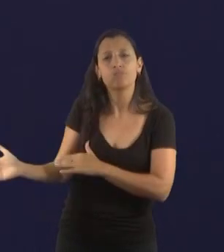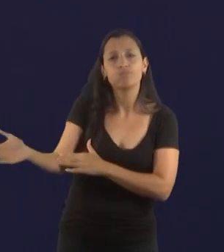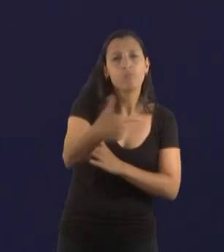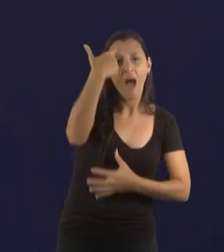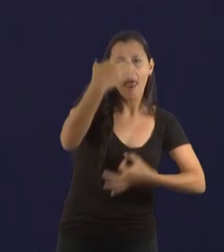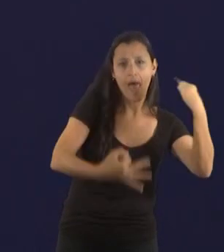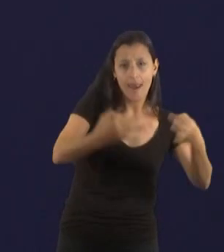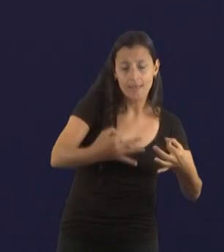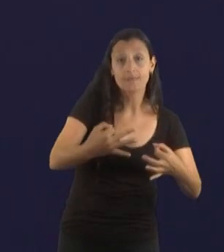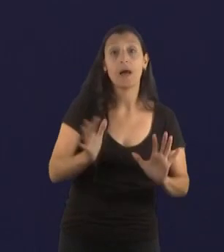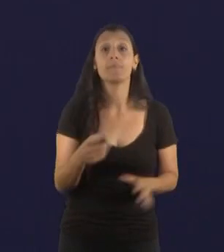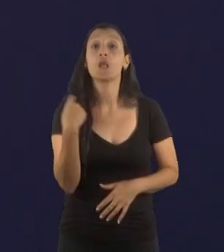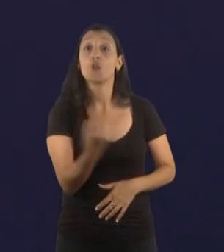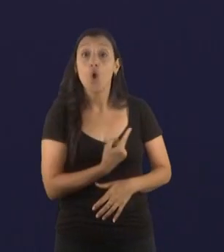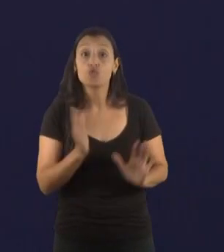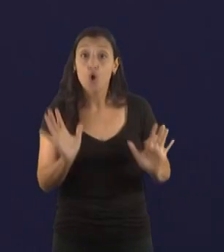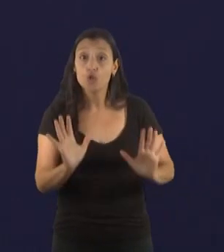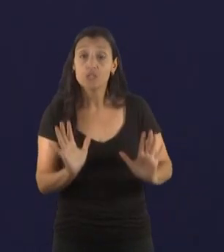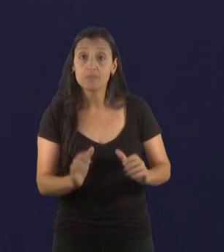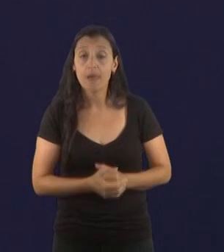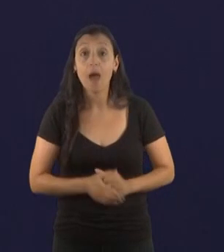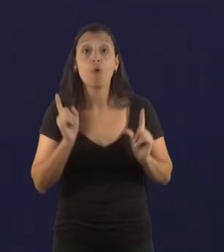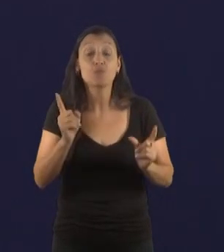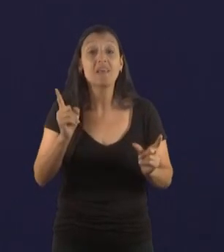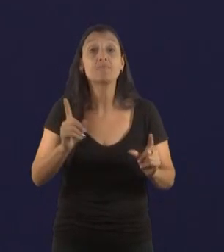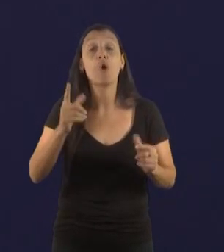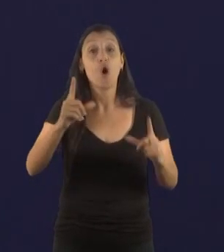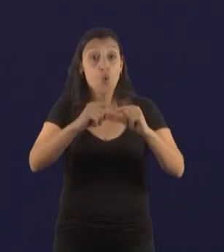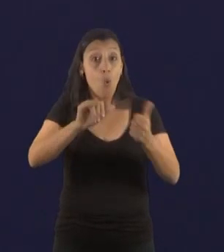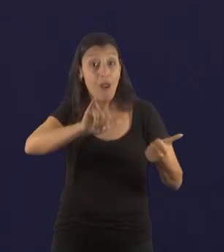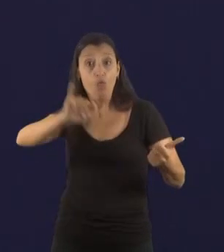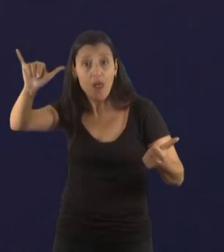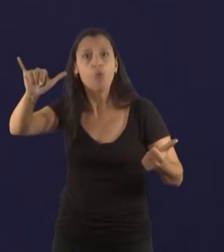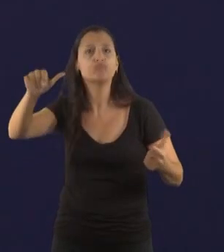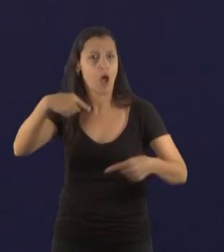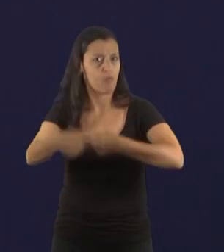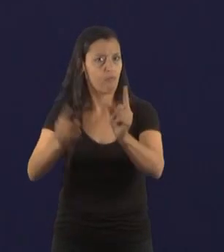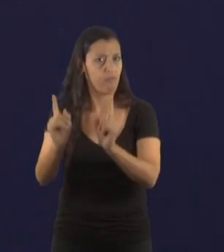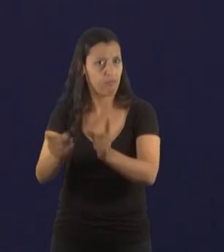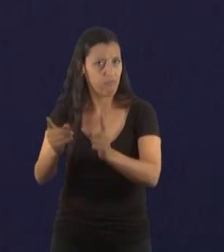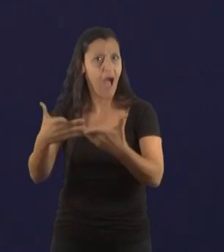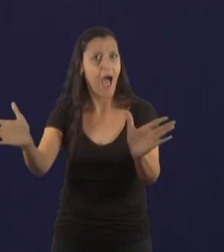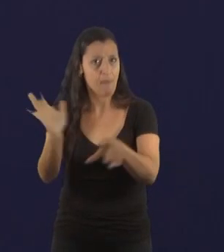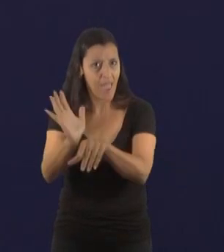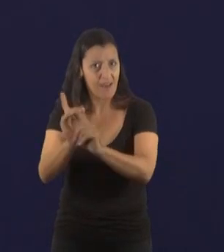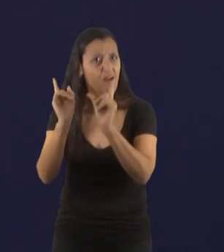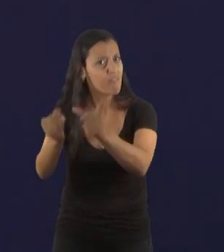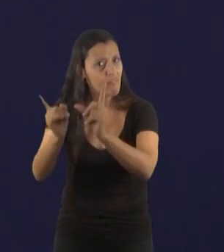pretendemos que en lo sucesivo esta línea siga recibiendo denuncias y seguir estando